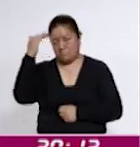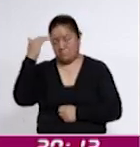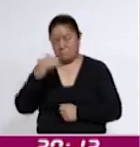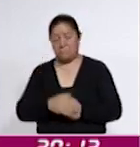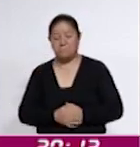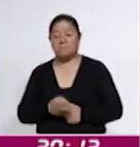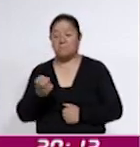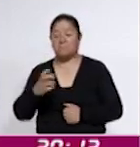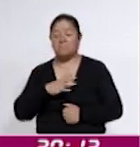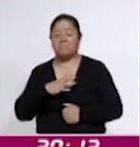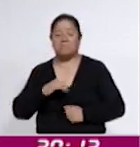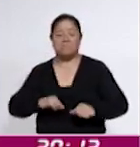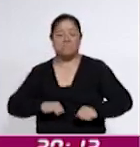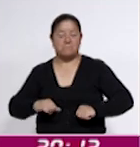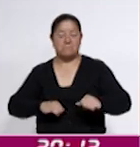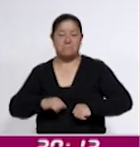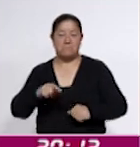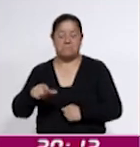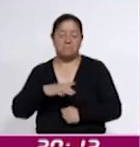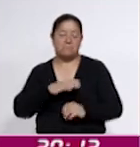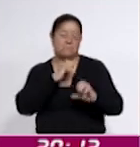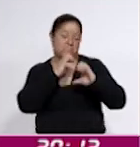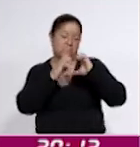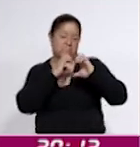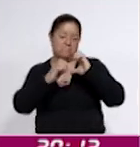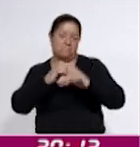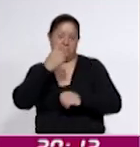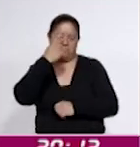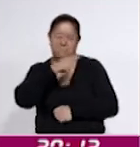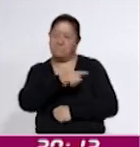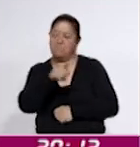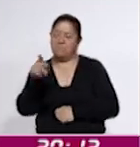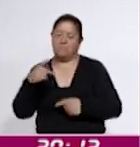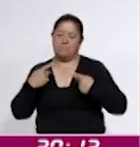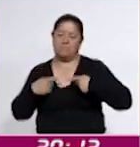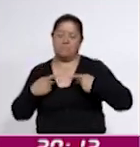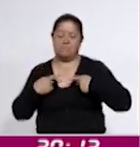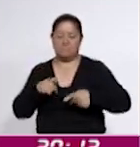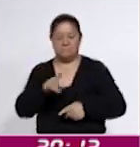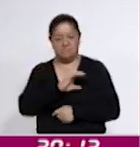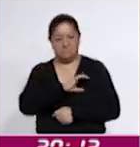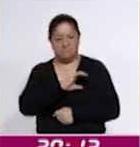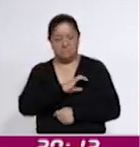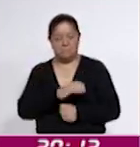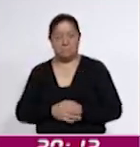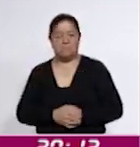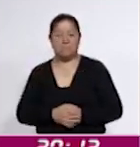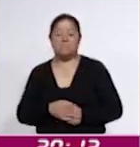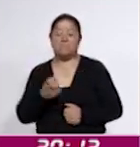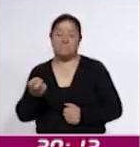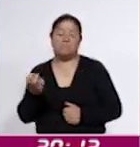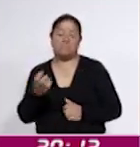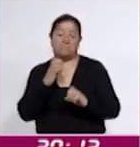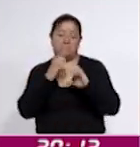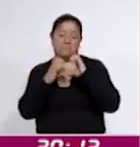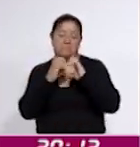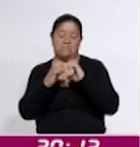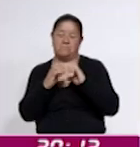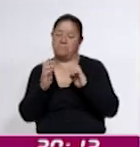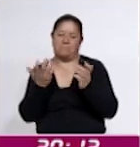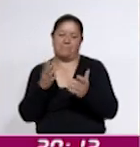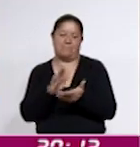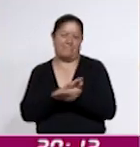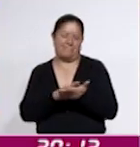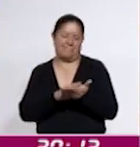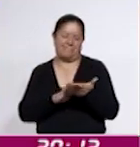actividades que les permite comunicarse con los seres queridos también, y pues es un medio de comunicación ya básico.